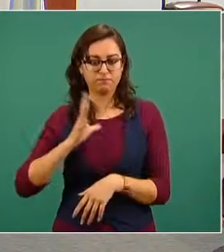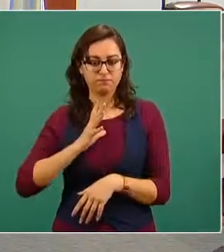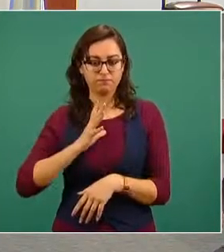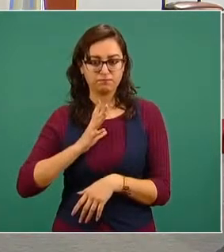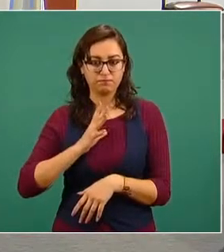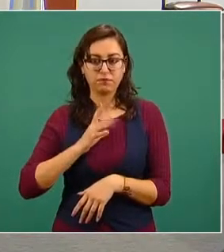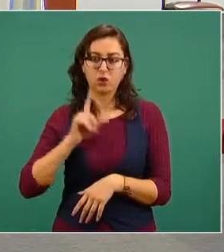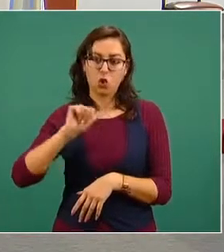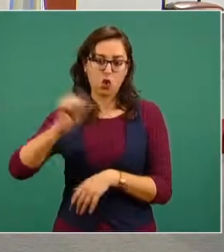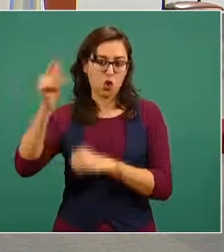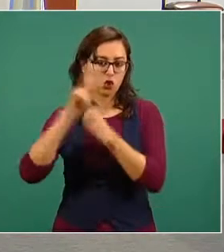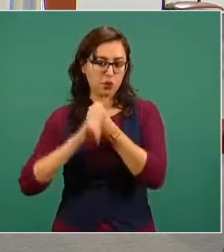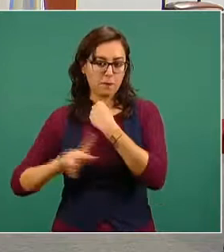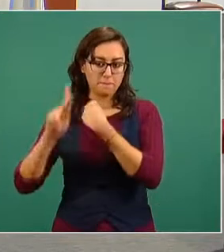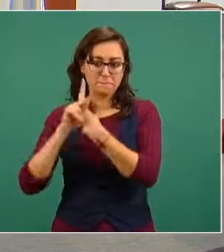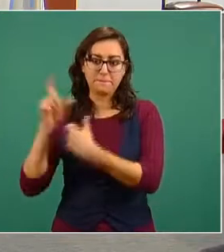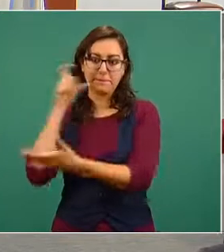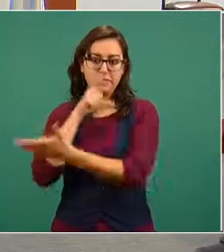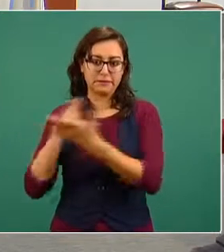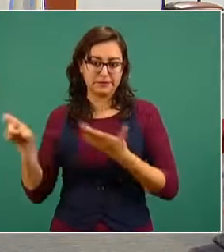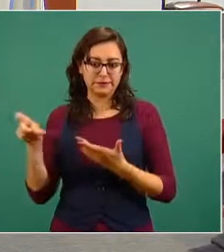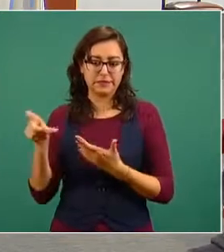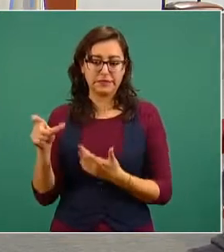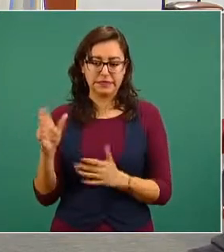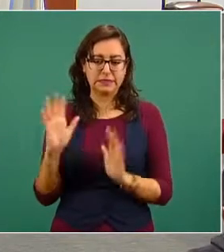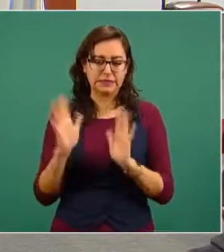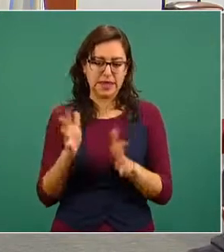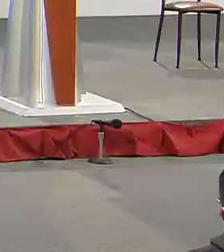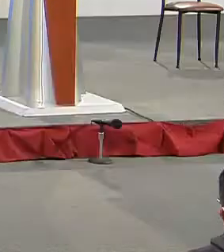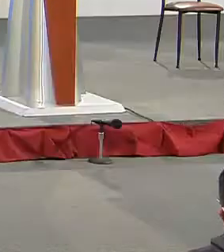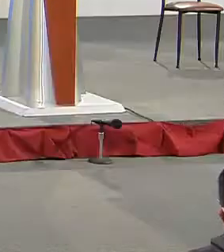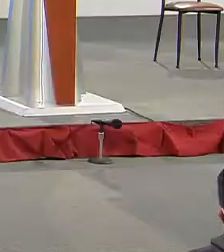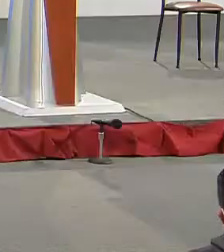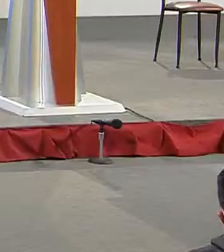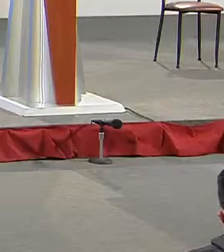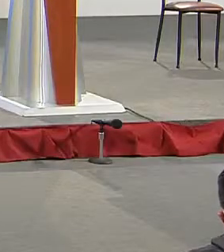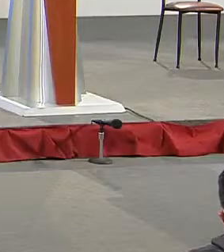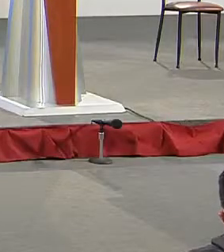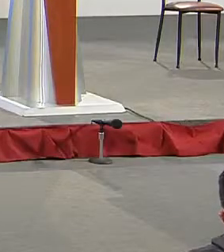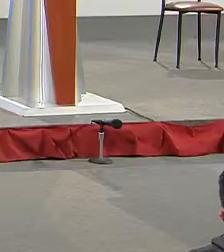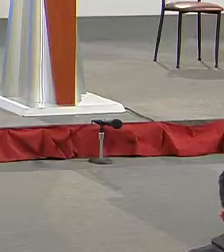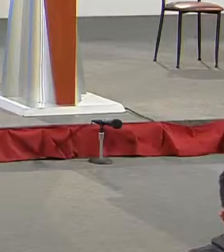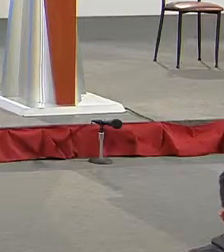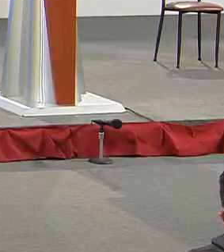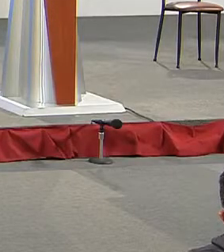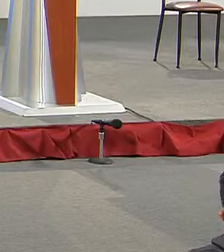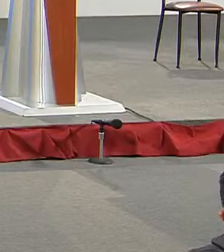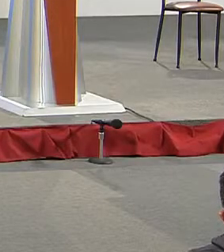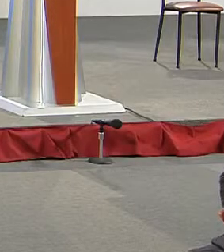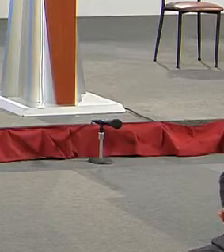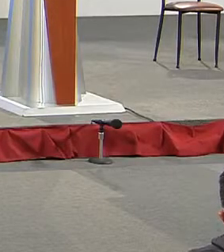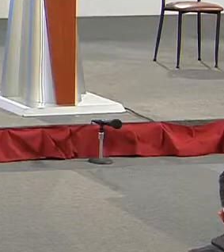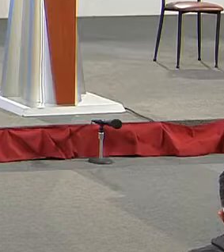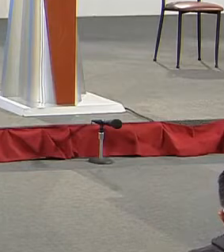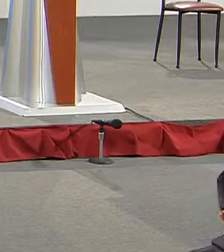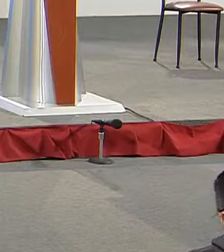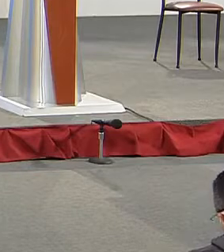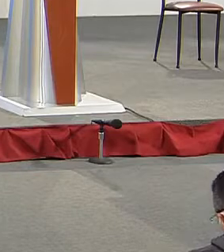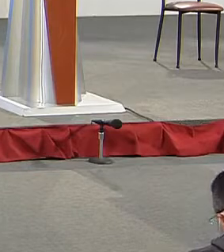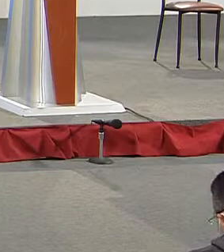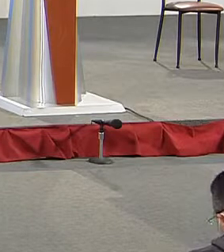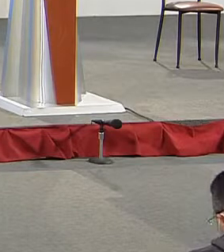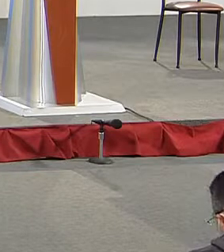en el extranjero y seguramente ya van a llegarles para que no les falte el abasto